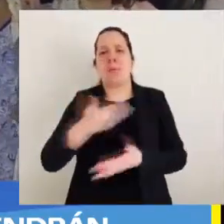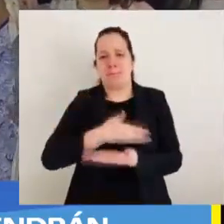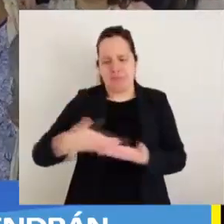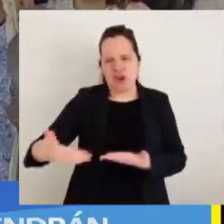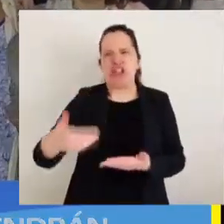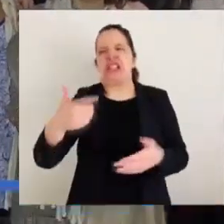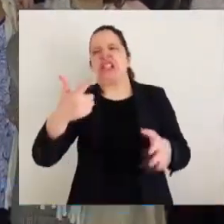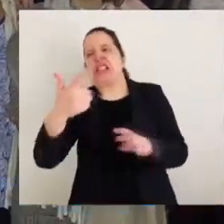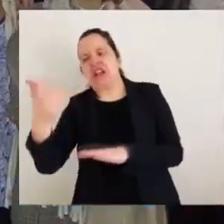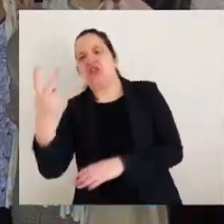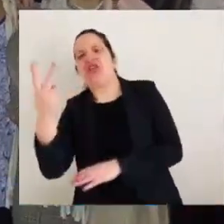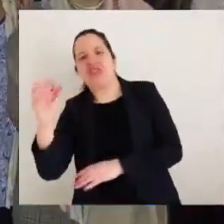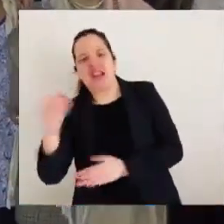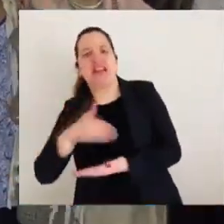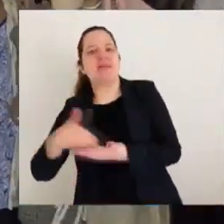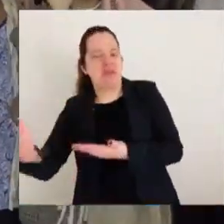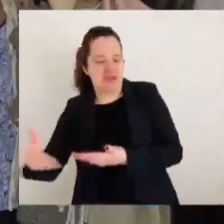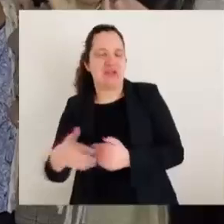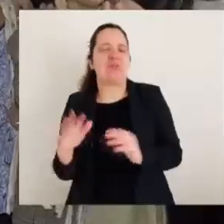respectivamente.